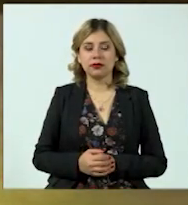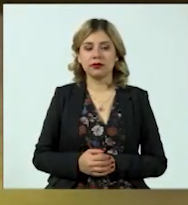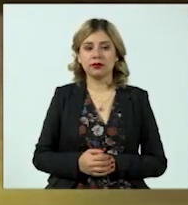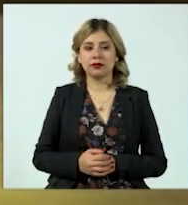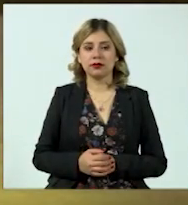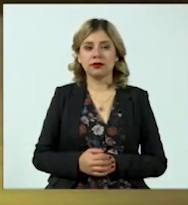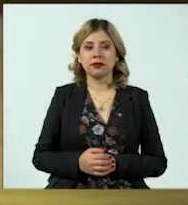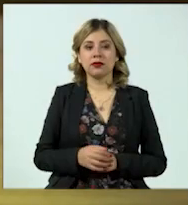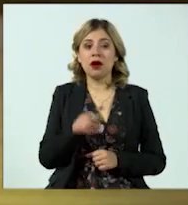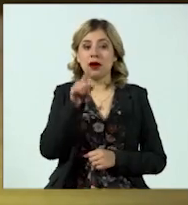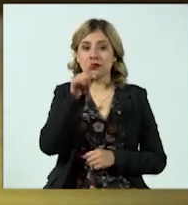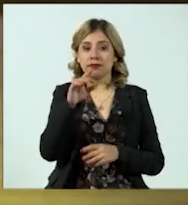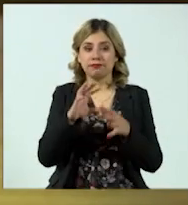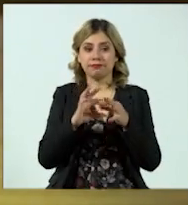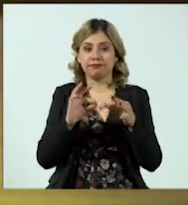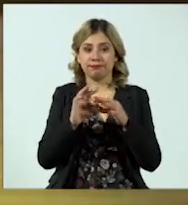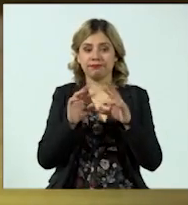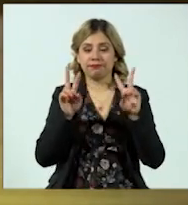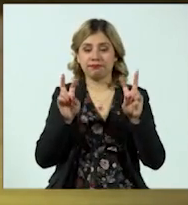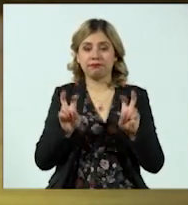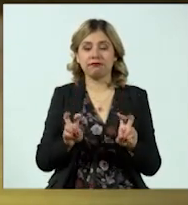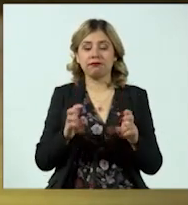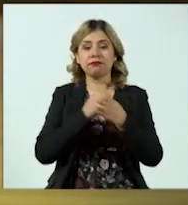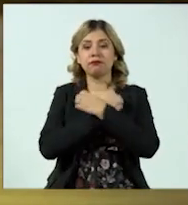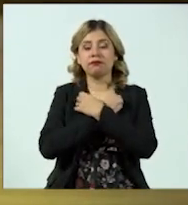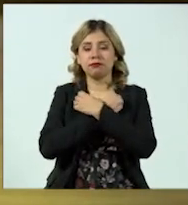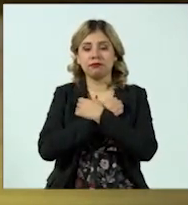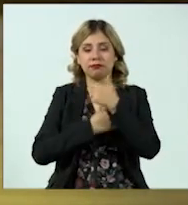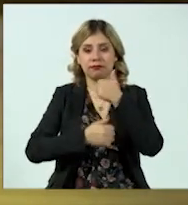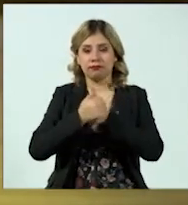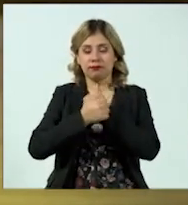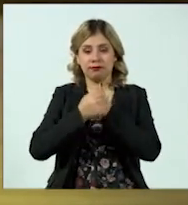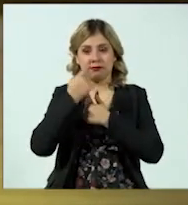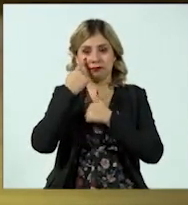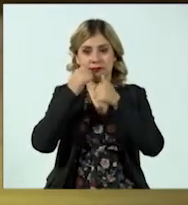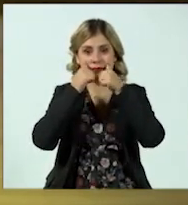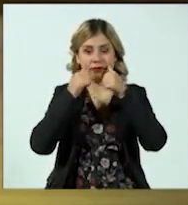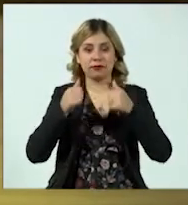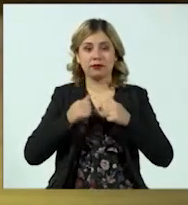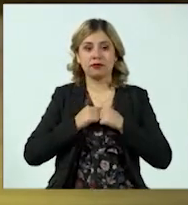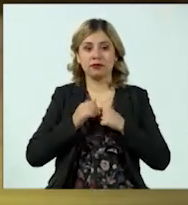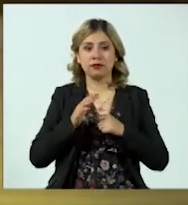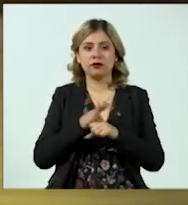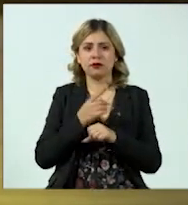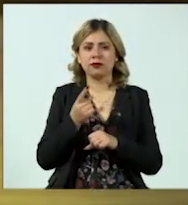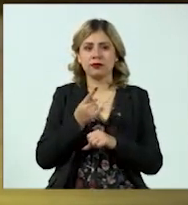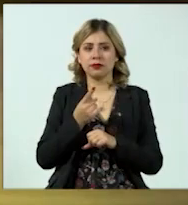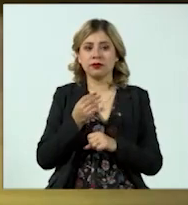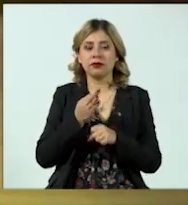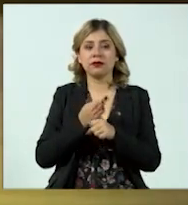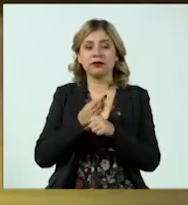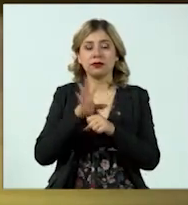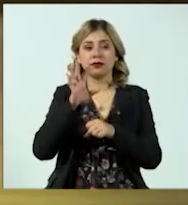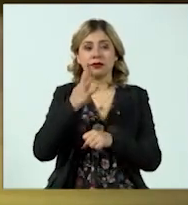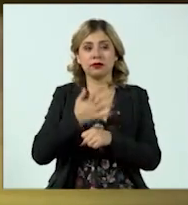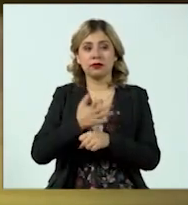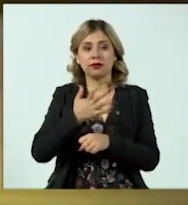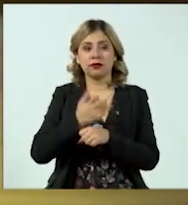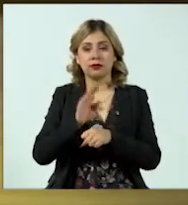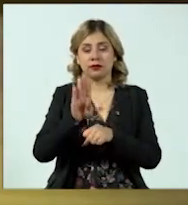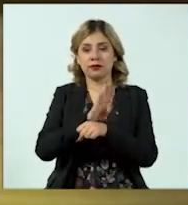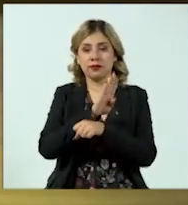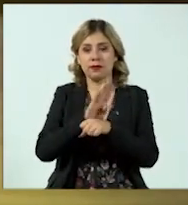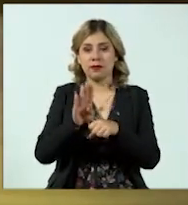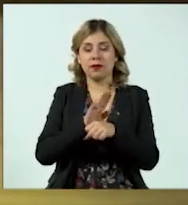Ya que estamos hablando de temas de educación, carreras, ponga mucha atención, porque está vigente la quinta edición de becas